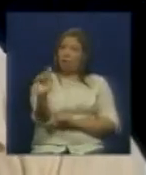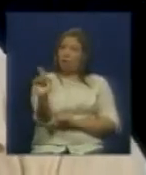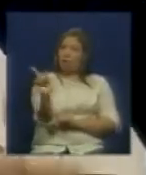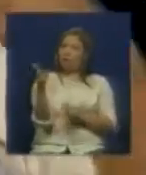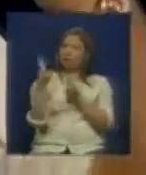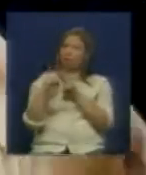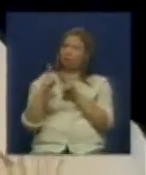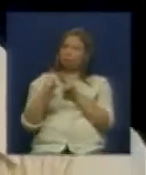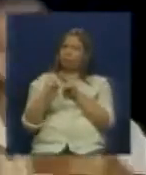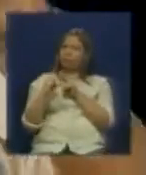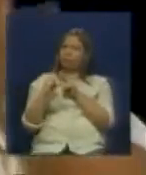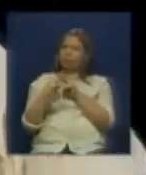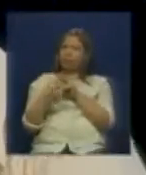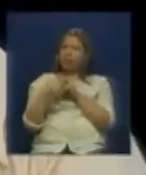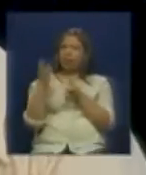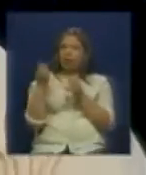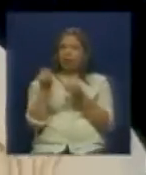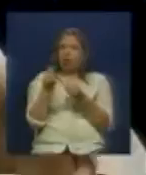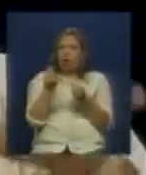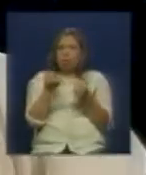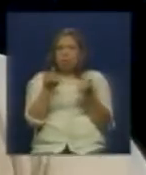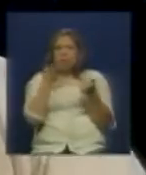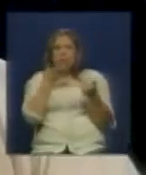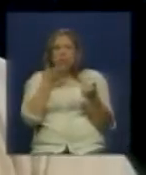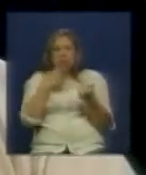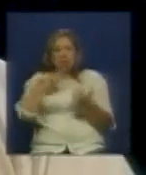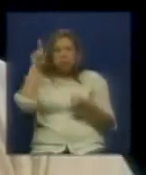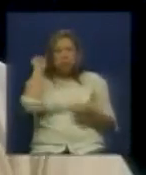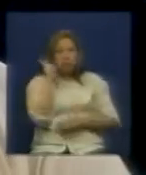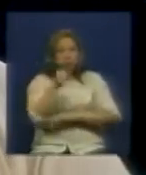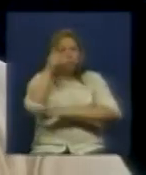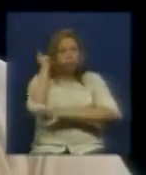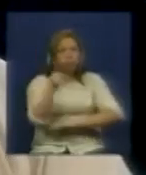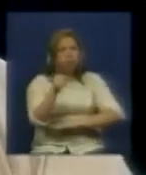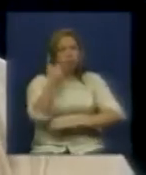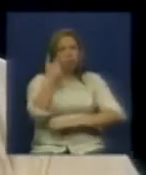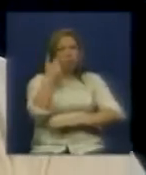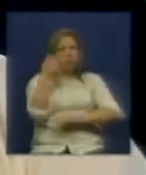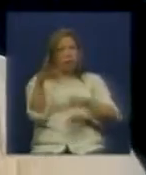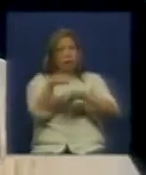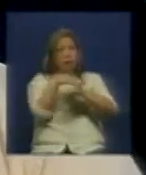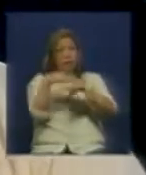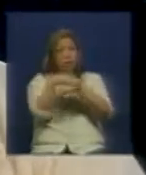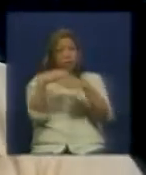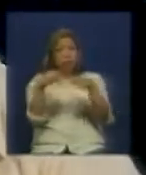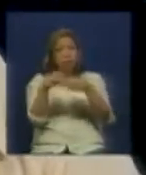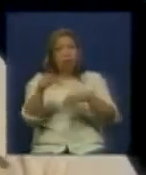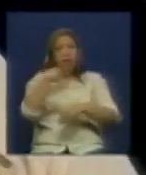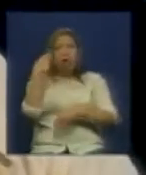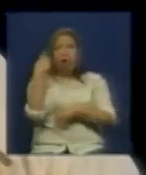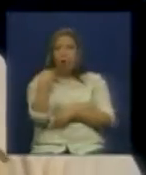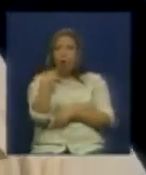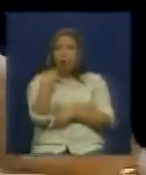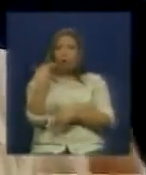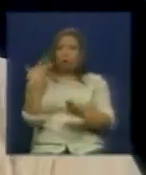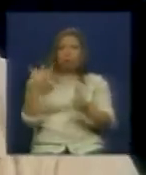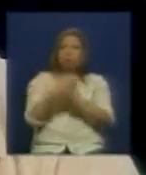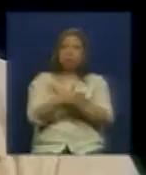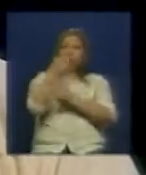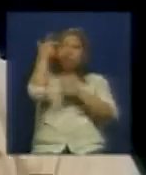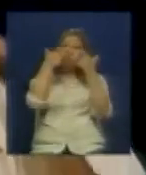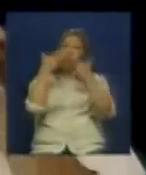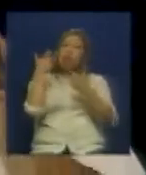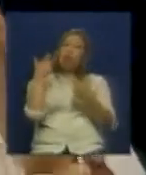la manipulación es lo impuesto yo creo que ya desde la parroquia 23 de enero somos el accionar somos